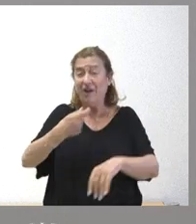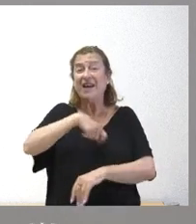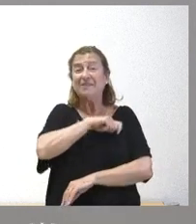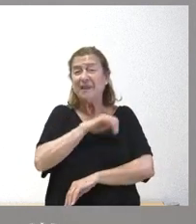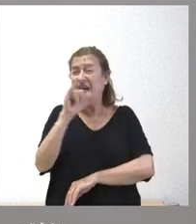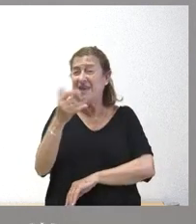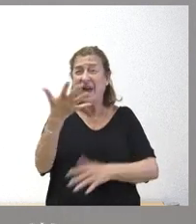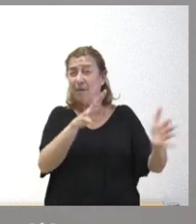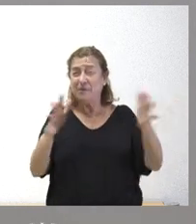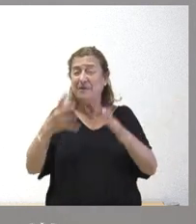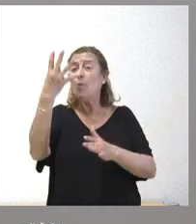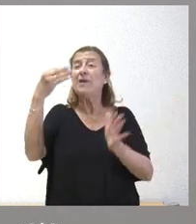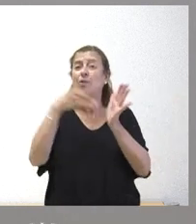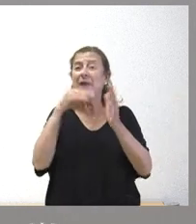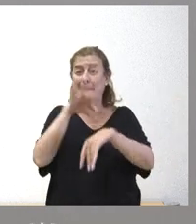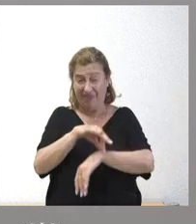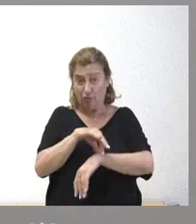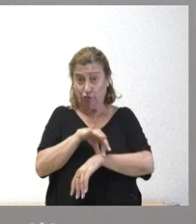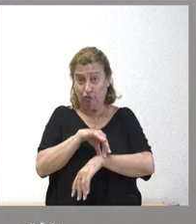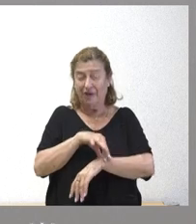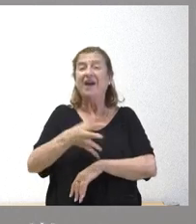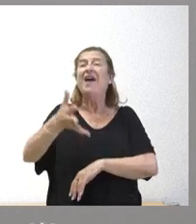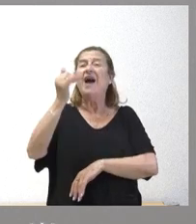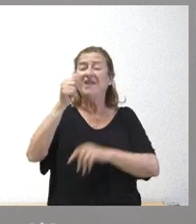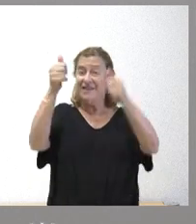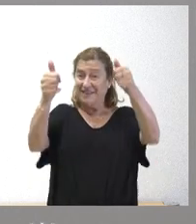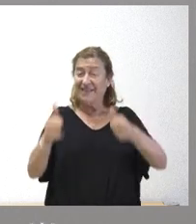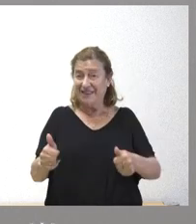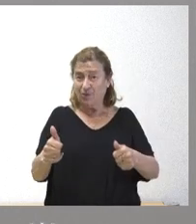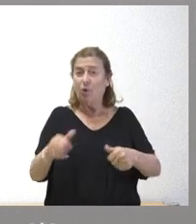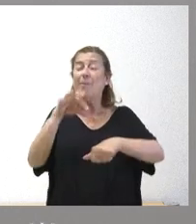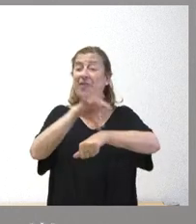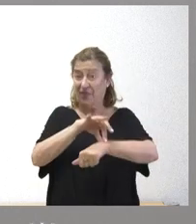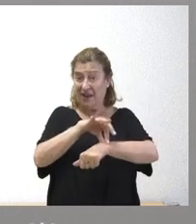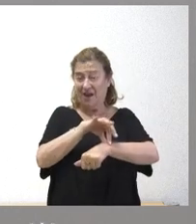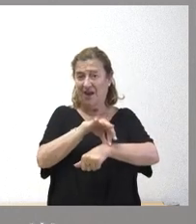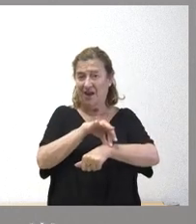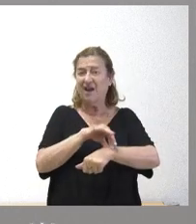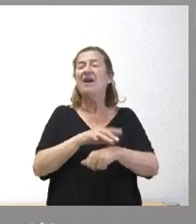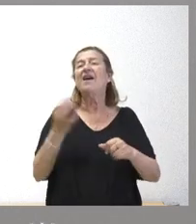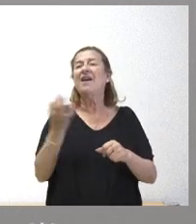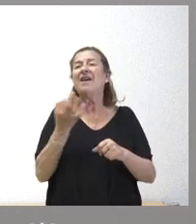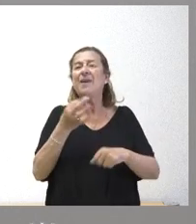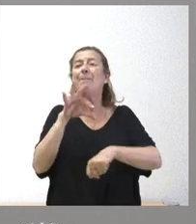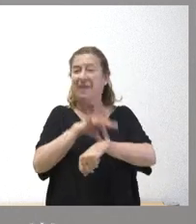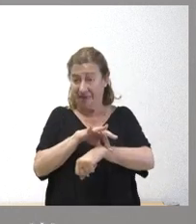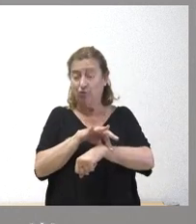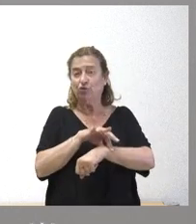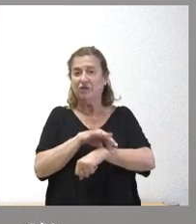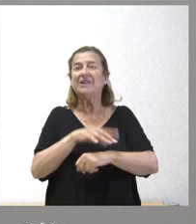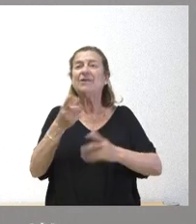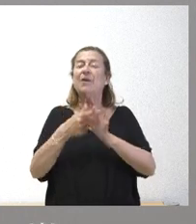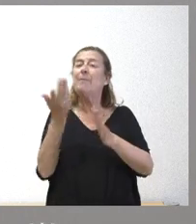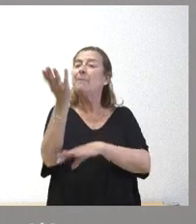aproximadamente cuatro mil médicos que tienen el título de medicina que son médicos que se